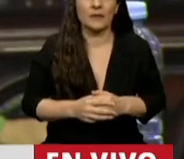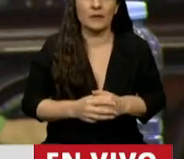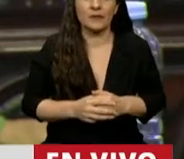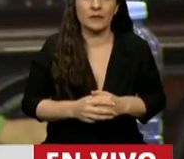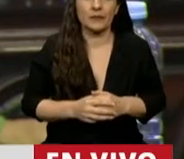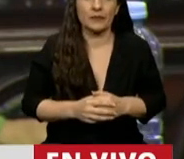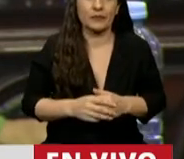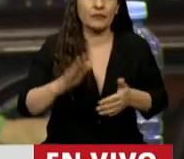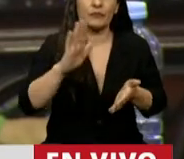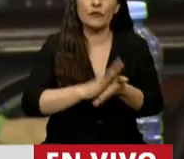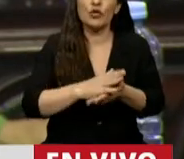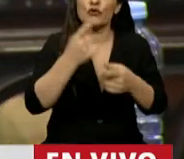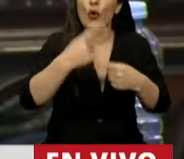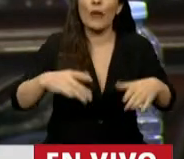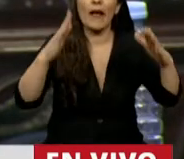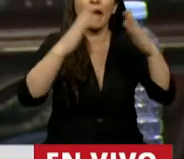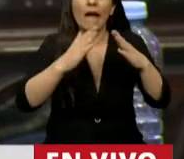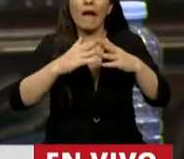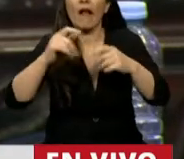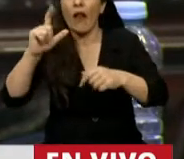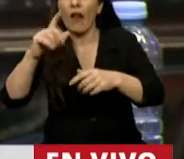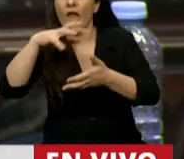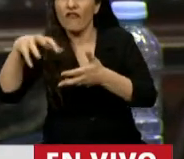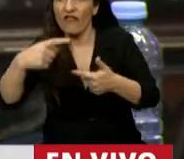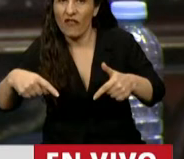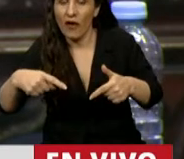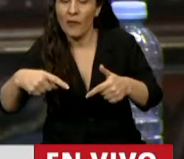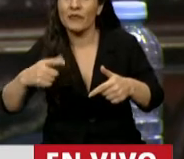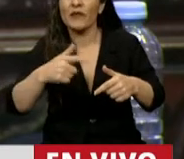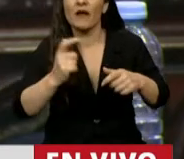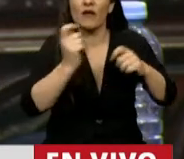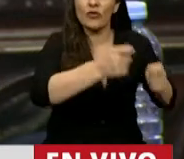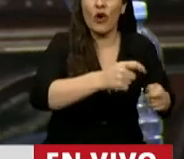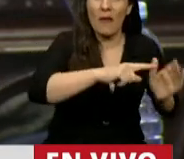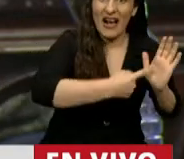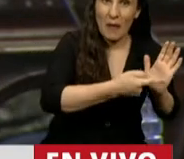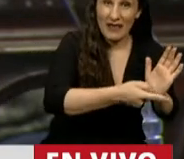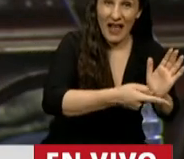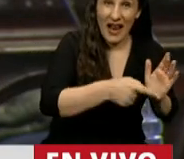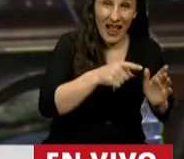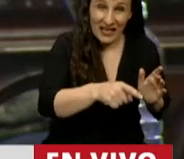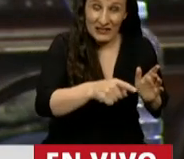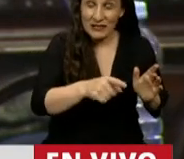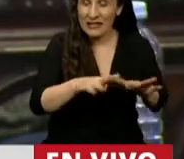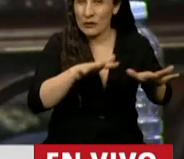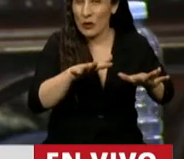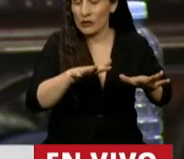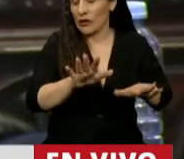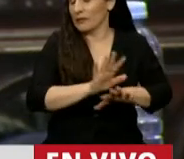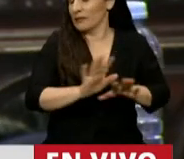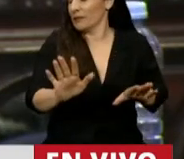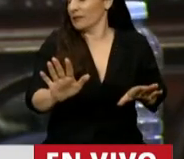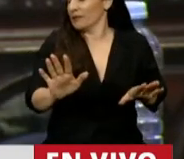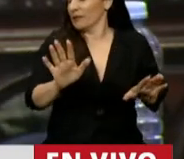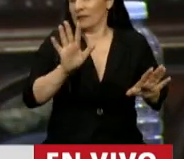El tema de los inmuebles. La verdad que la transferencia de los inmuebles a la Capital Federal para mí es un escándalo, y sobre todo aquellos que venimos